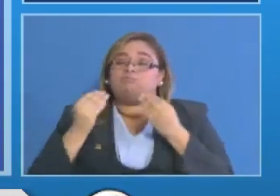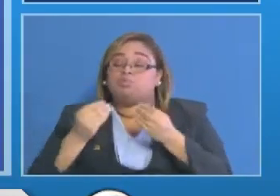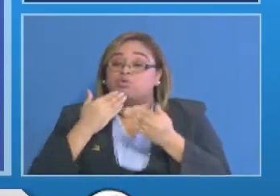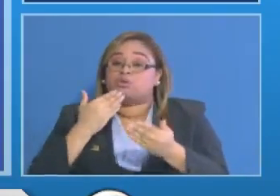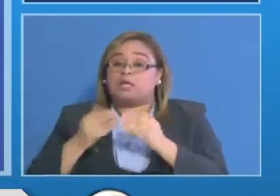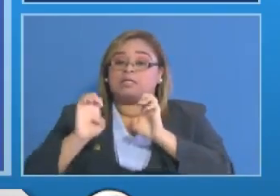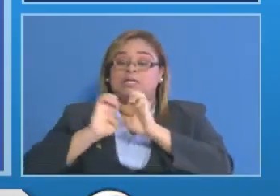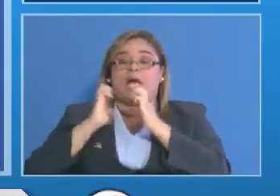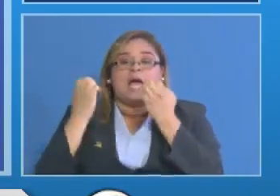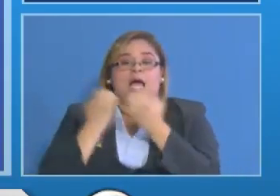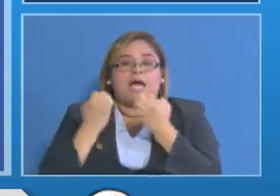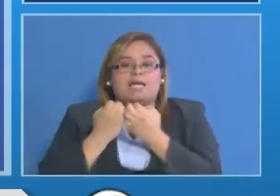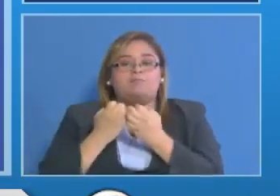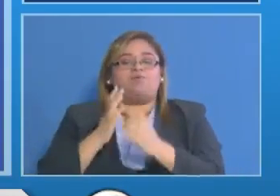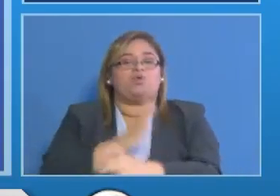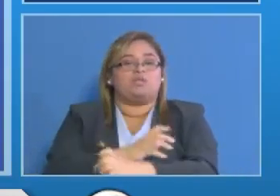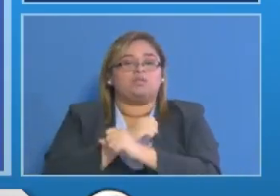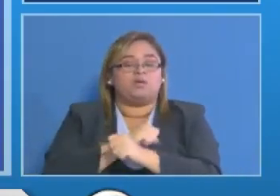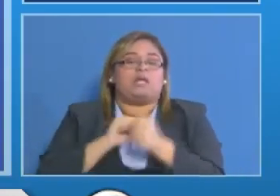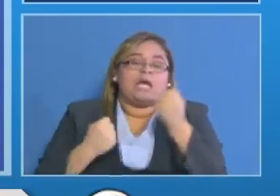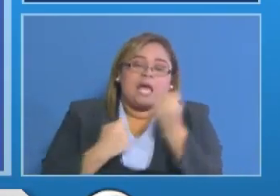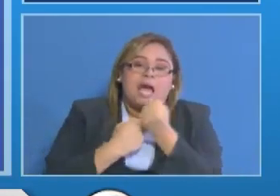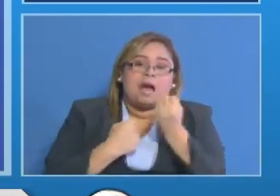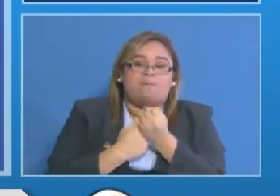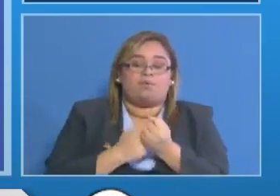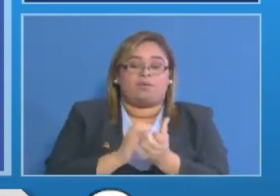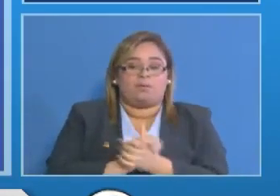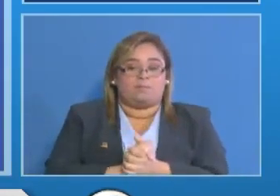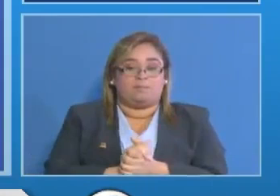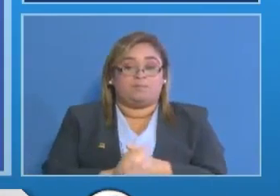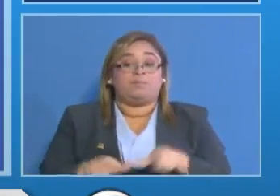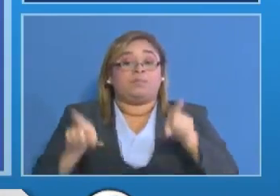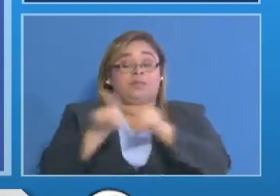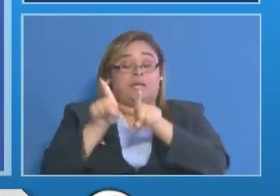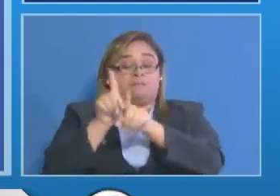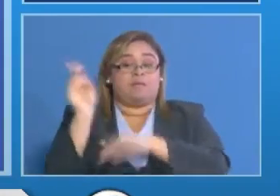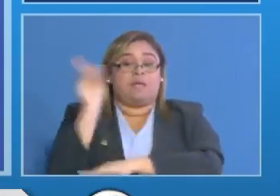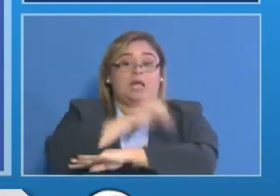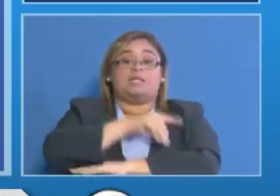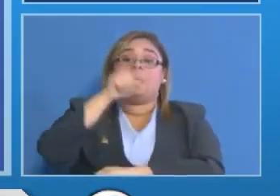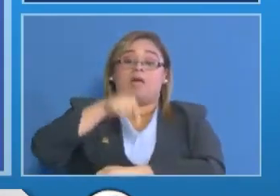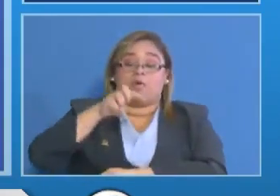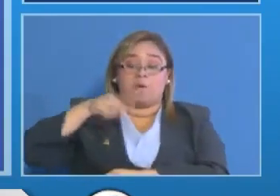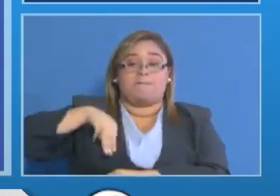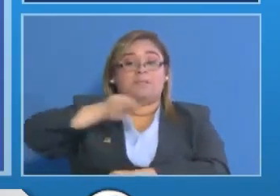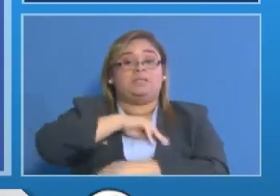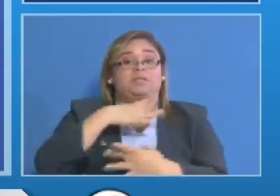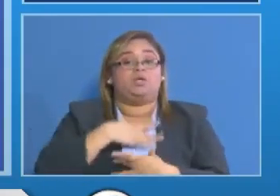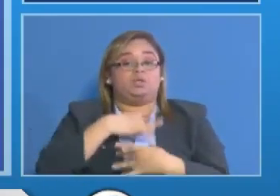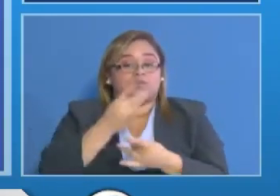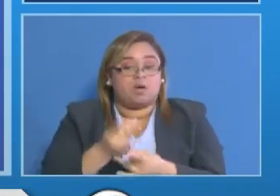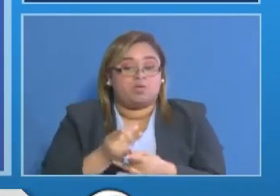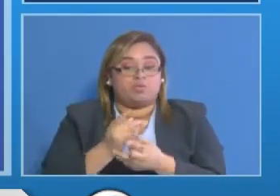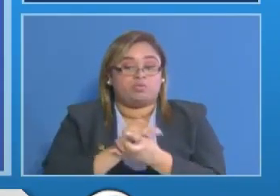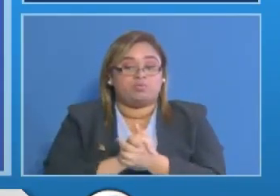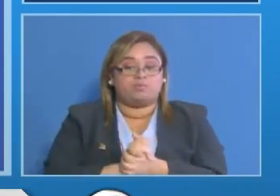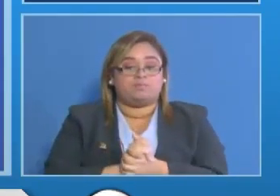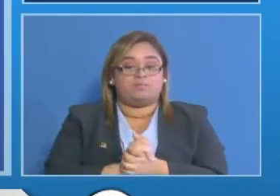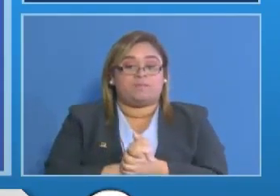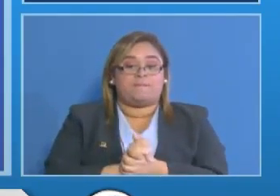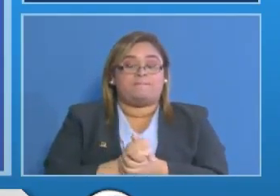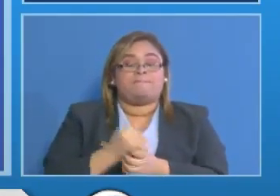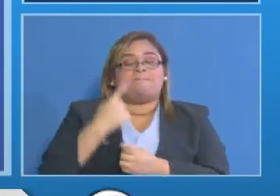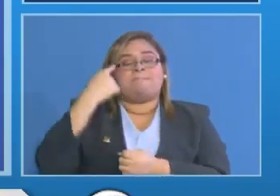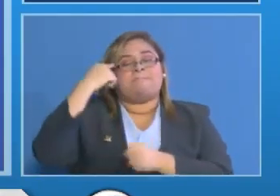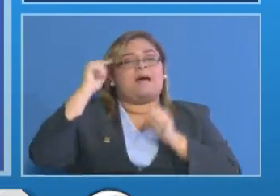al equipo aeronaval que nos apoye en esto también hoy el Ministerio de Salud nos apoyó para poder llevar